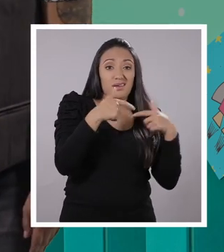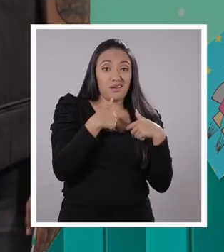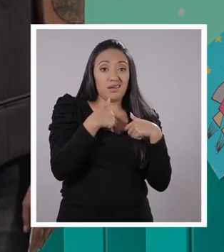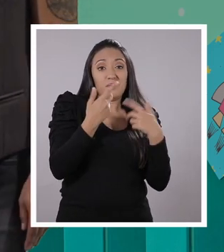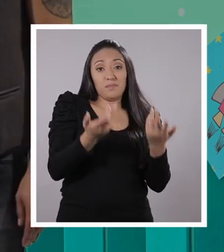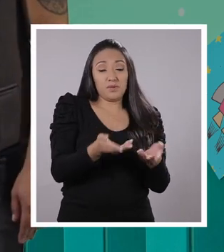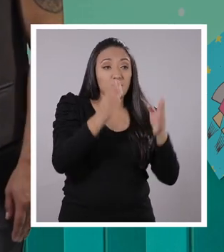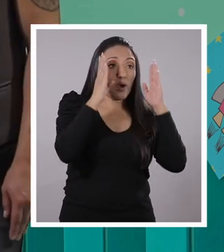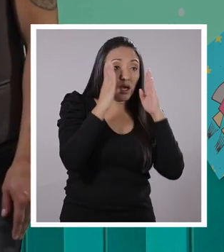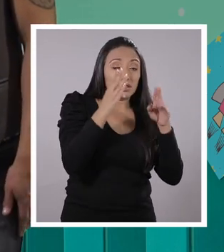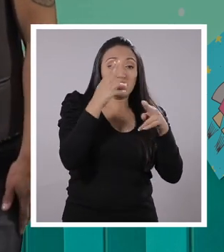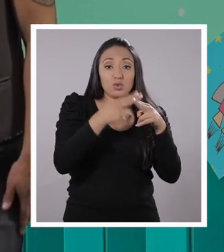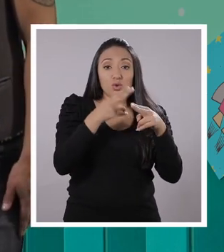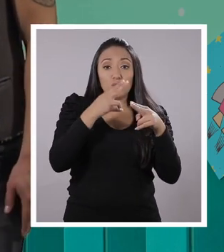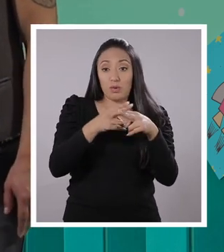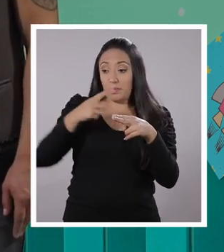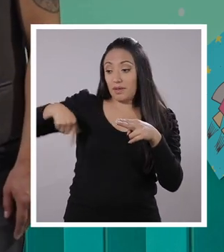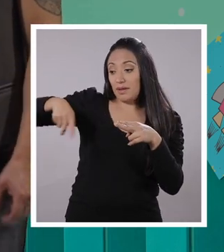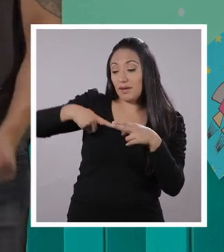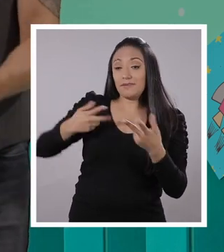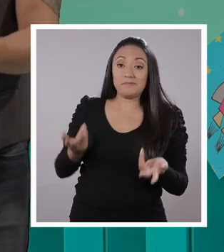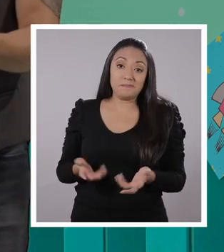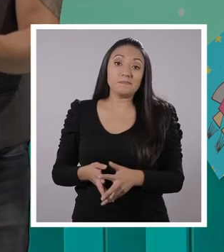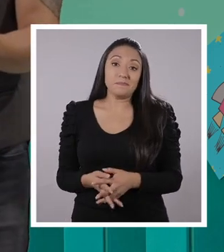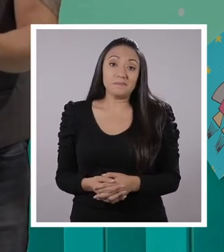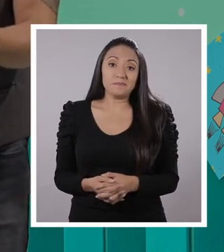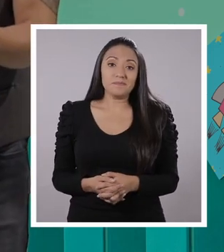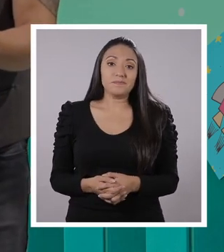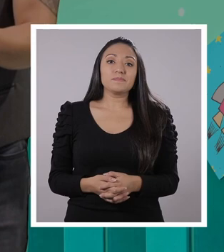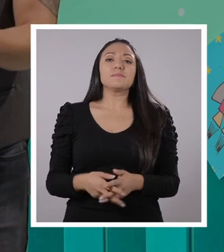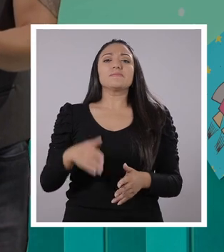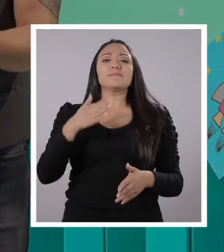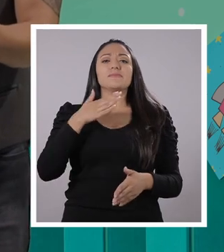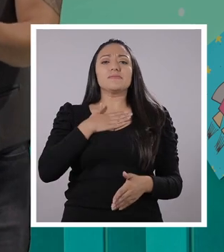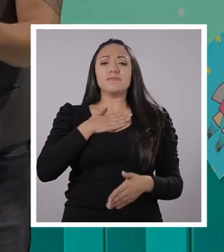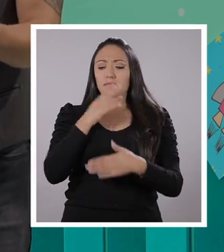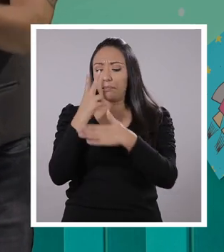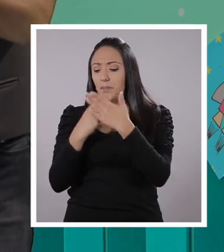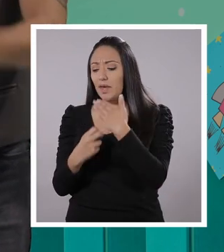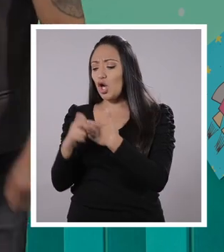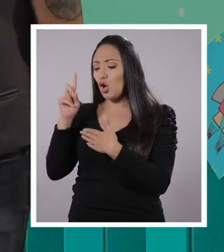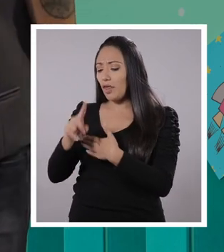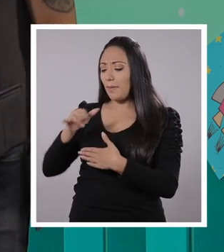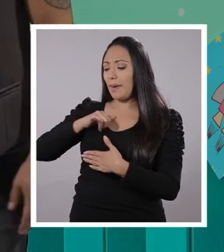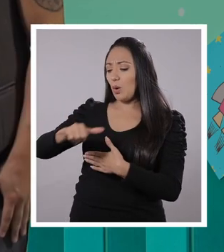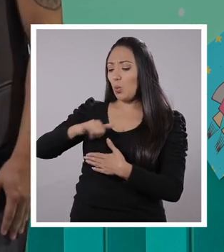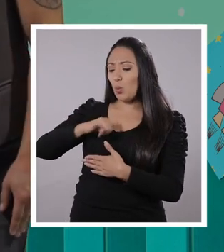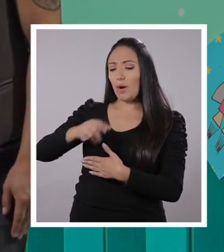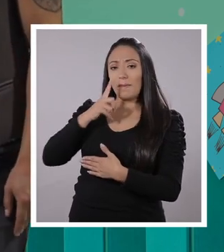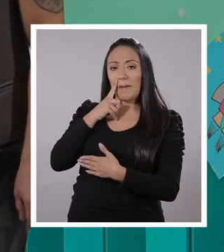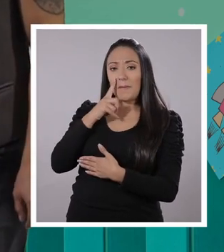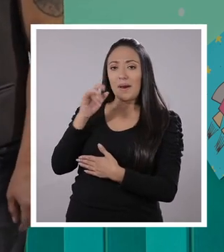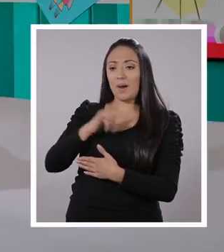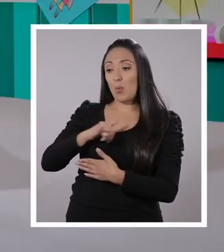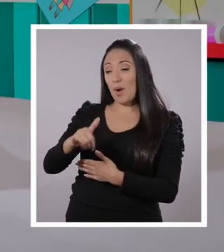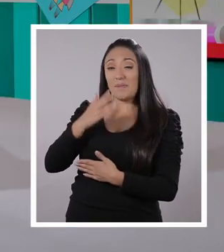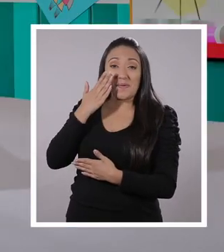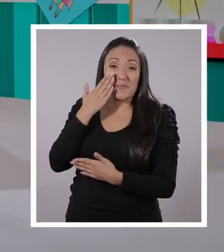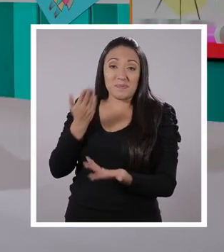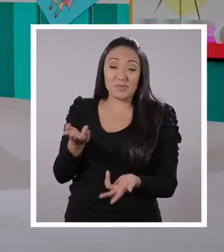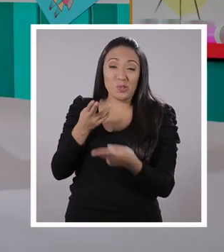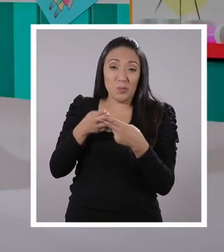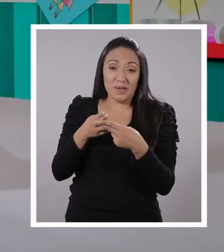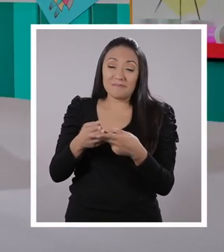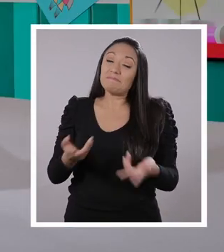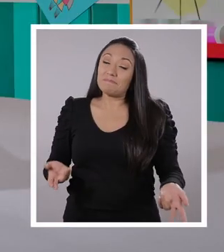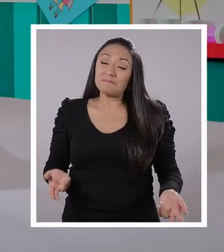dedicado nuestro nombre por un ser querido. ¡Ajá! Mi primera guagua tiene que llamarse como yo. ¡Muy bien! El siguiente